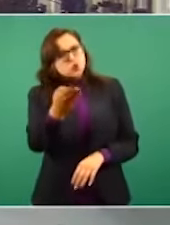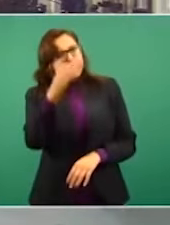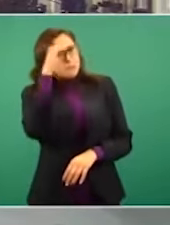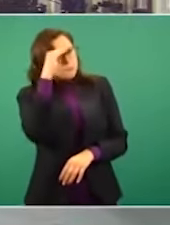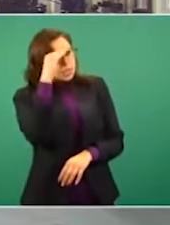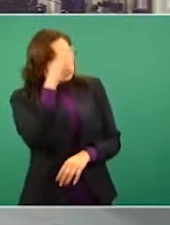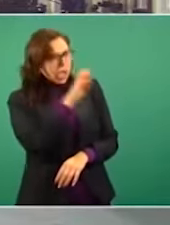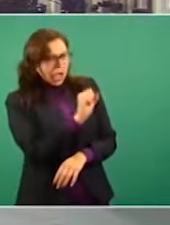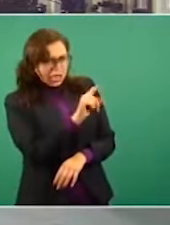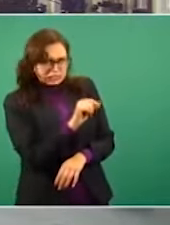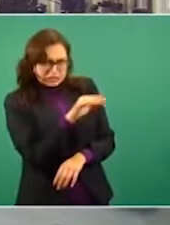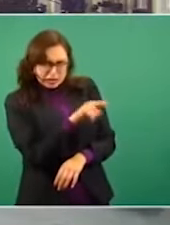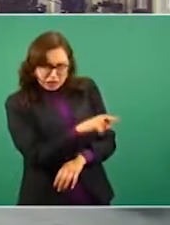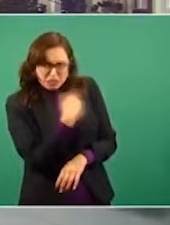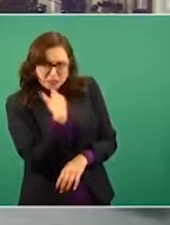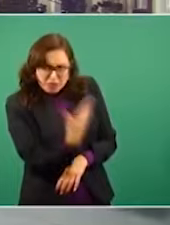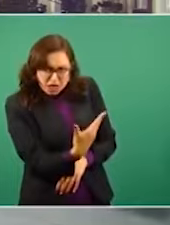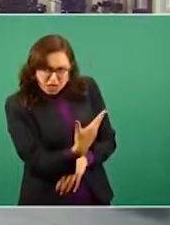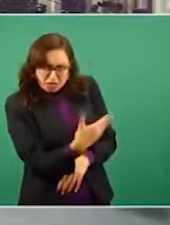¿O es el idóneo?